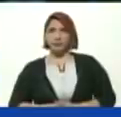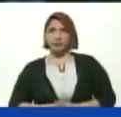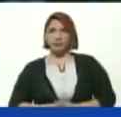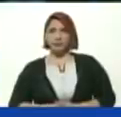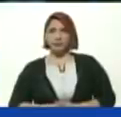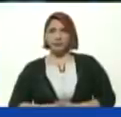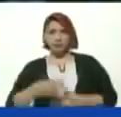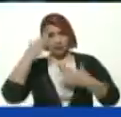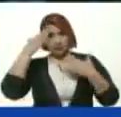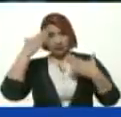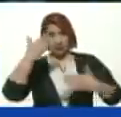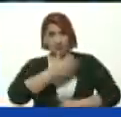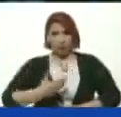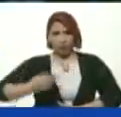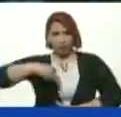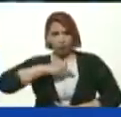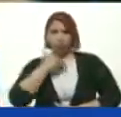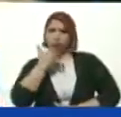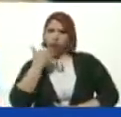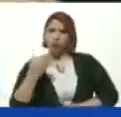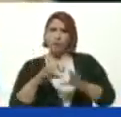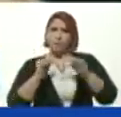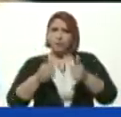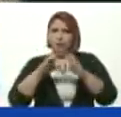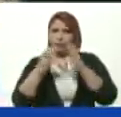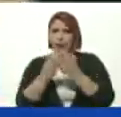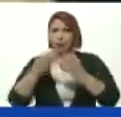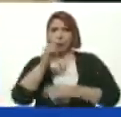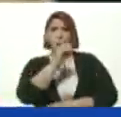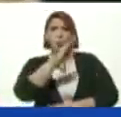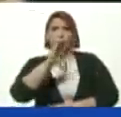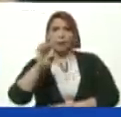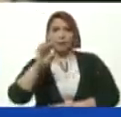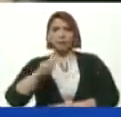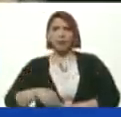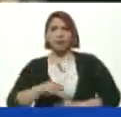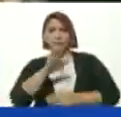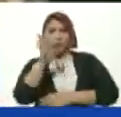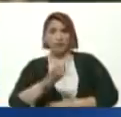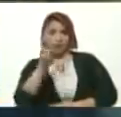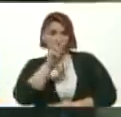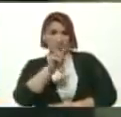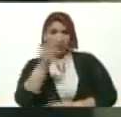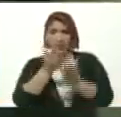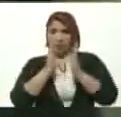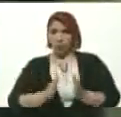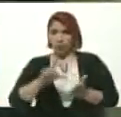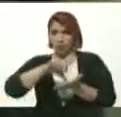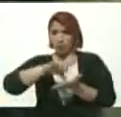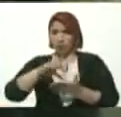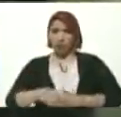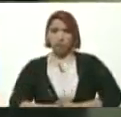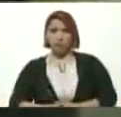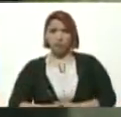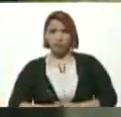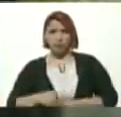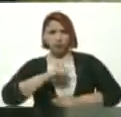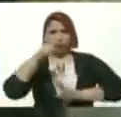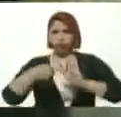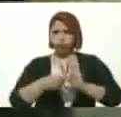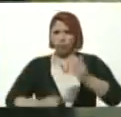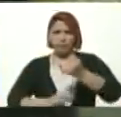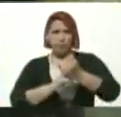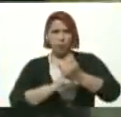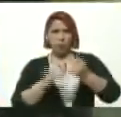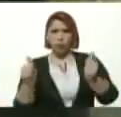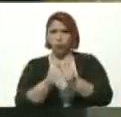Saludos Presidente Estamos próximos A comenzar Las clases Y la Organización Boliviana de Estudiantes Y la Federación Venezolana De Estudiantes De Educación Media Está totalmente En apoyo